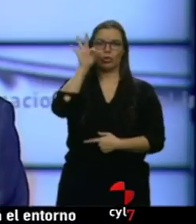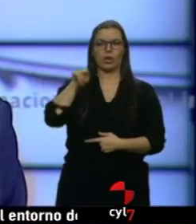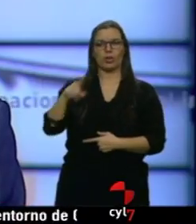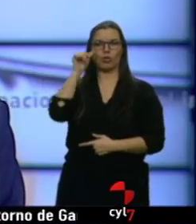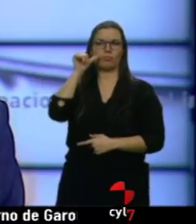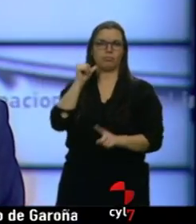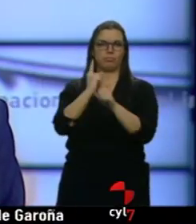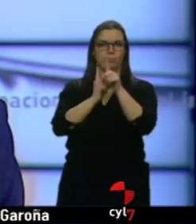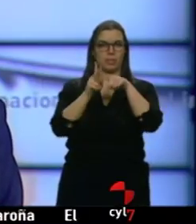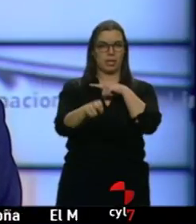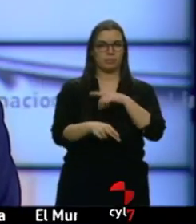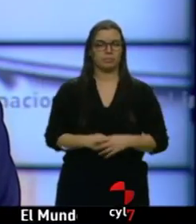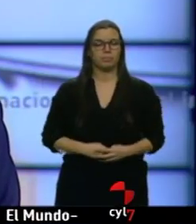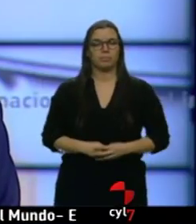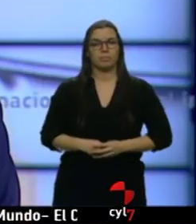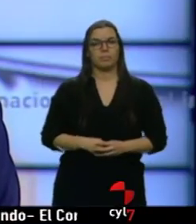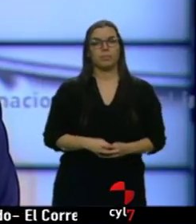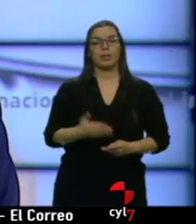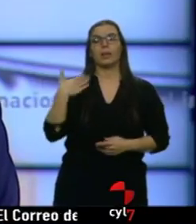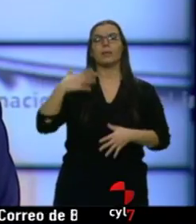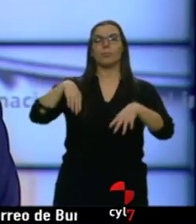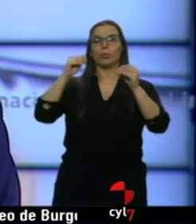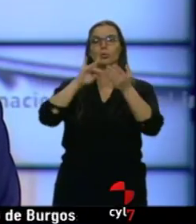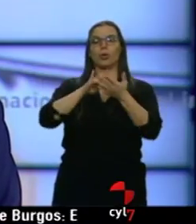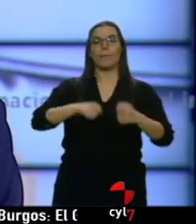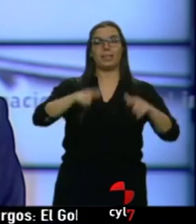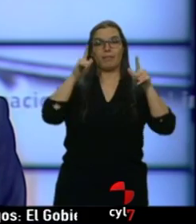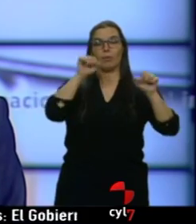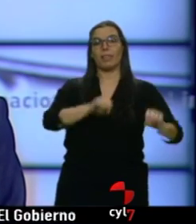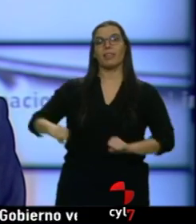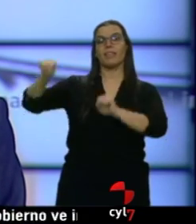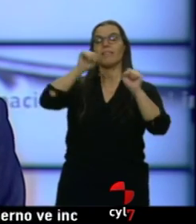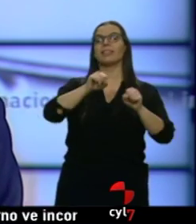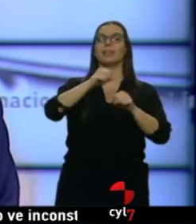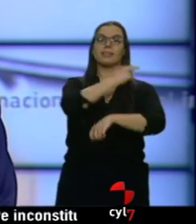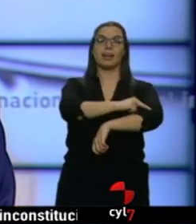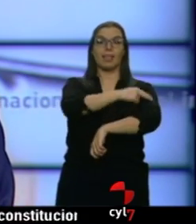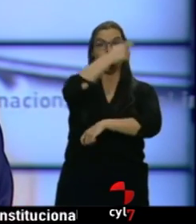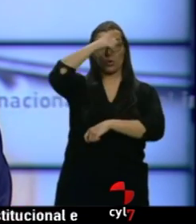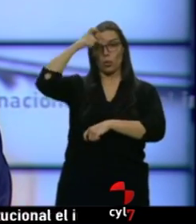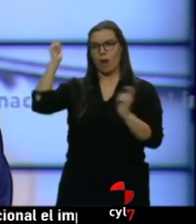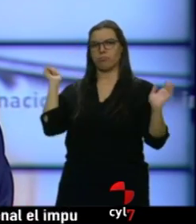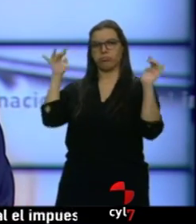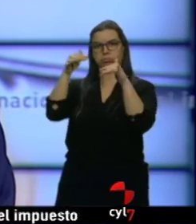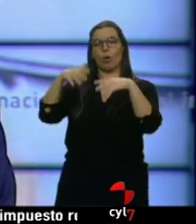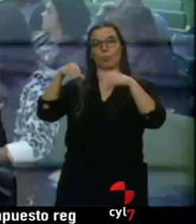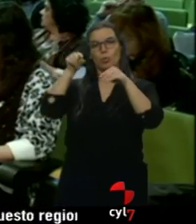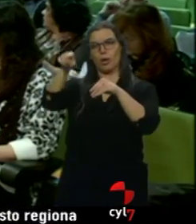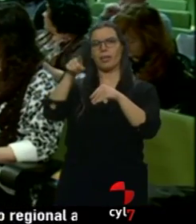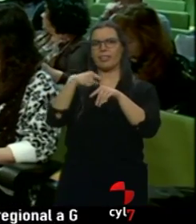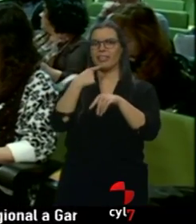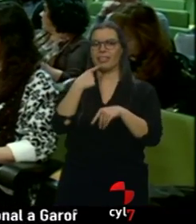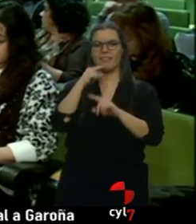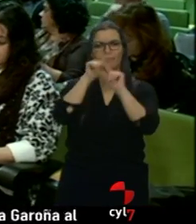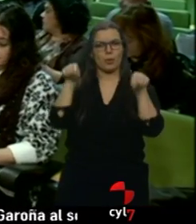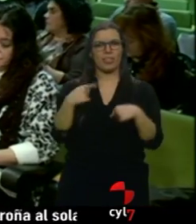Ayer celebraron en Burgos la primera reunión de todas las plataformas en defensa de la sanidad rural. La falta de médicos en la provincia, dicen, es acuciante y